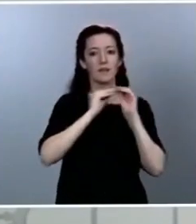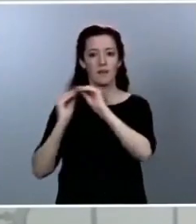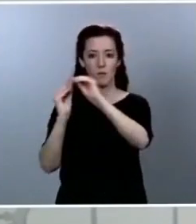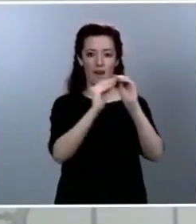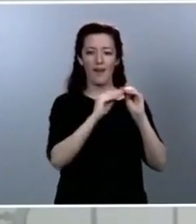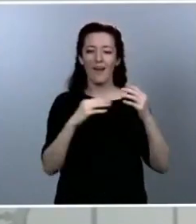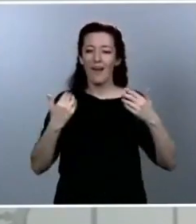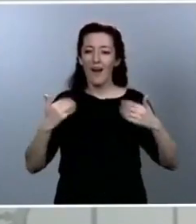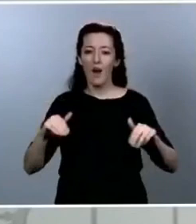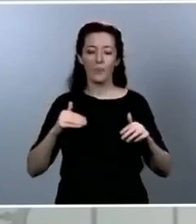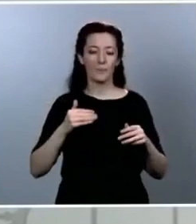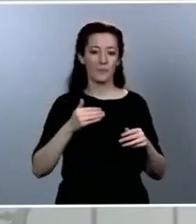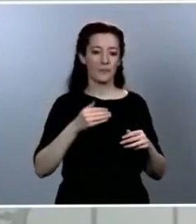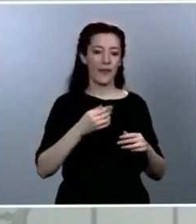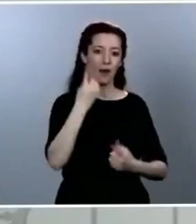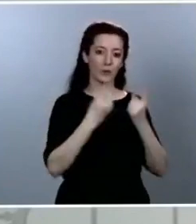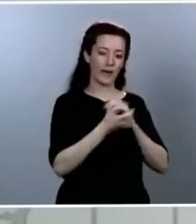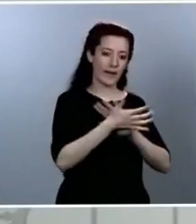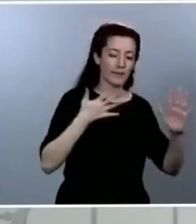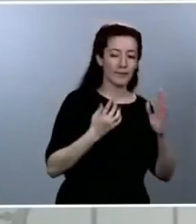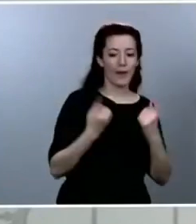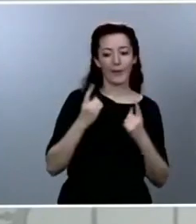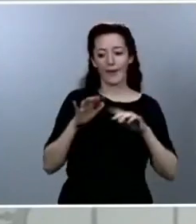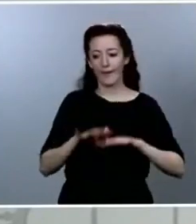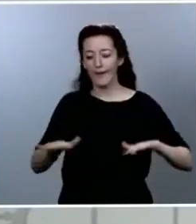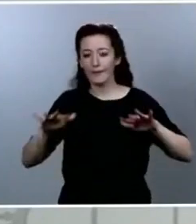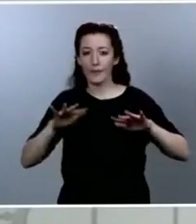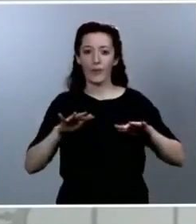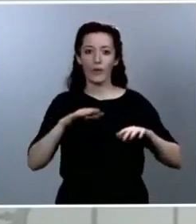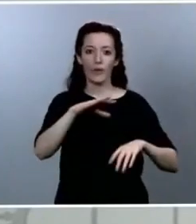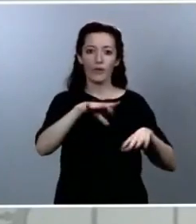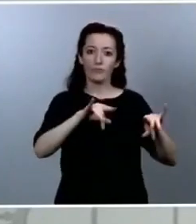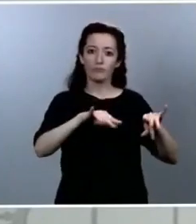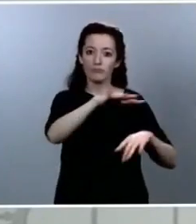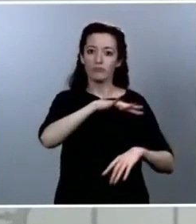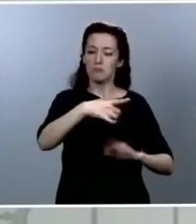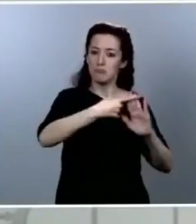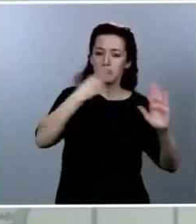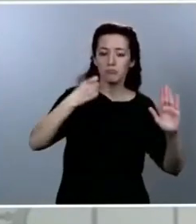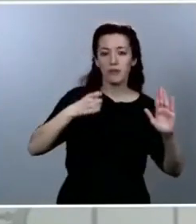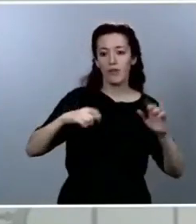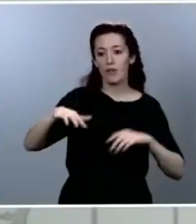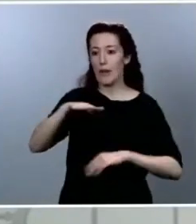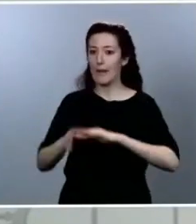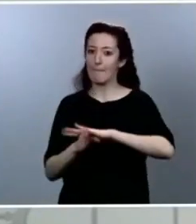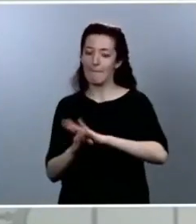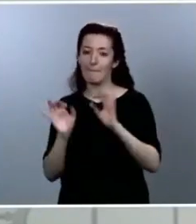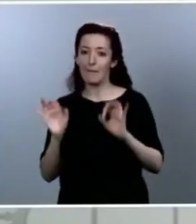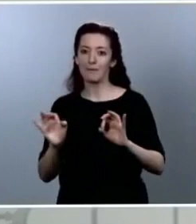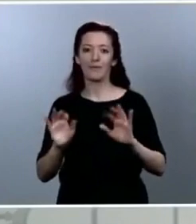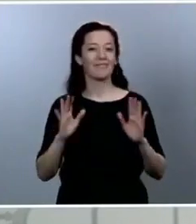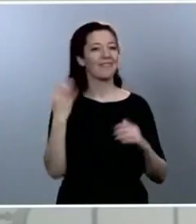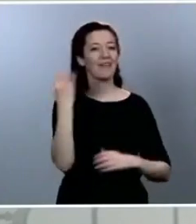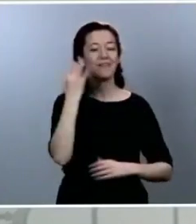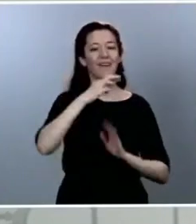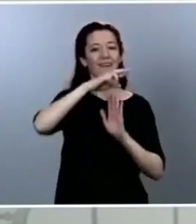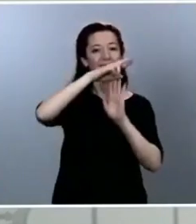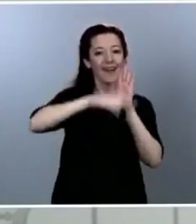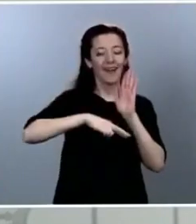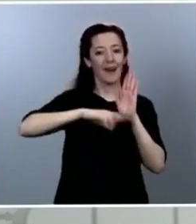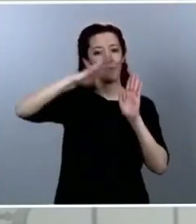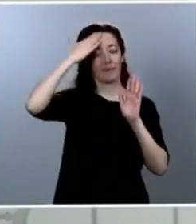se verá con las mismas reglas. La experiencia demuestra que el virus no distingue de lindes administrativas, que somos